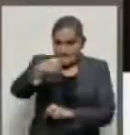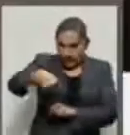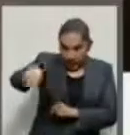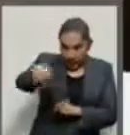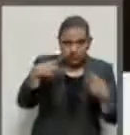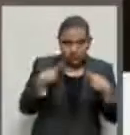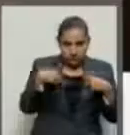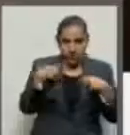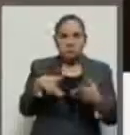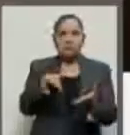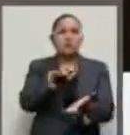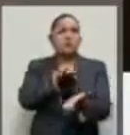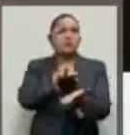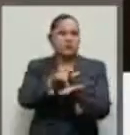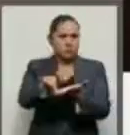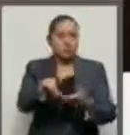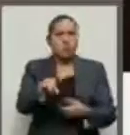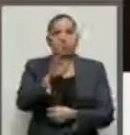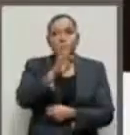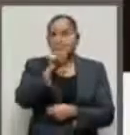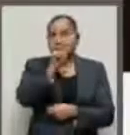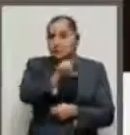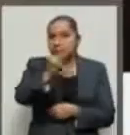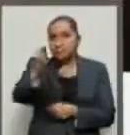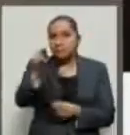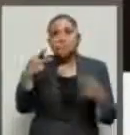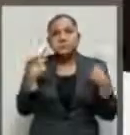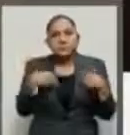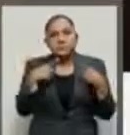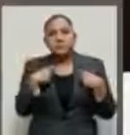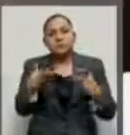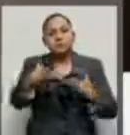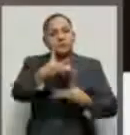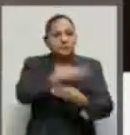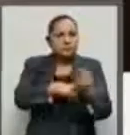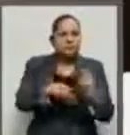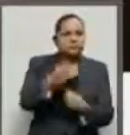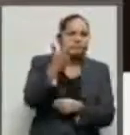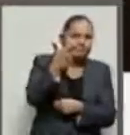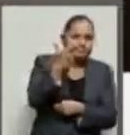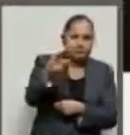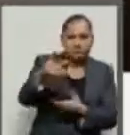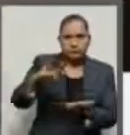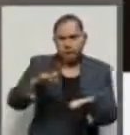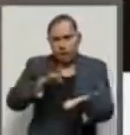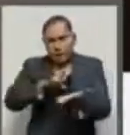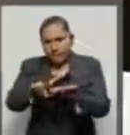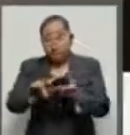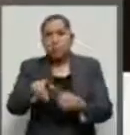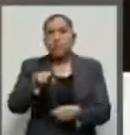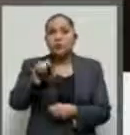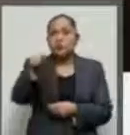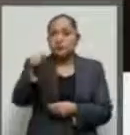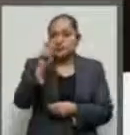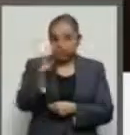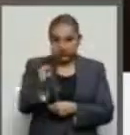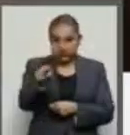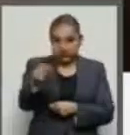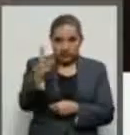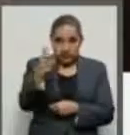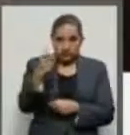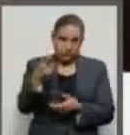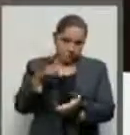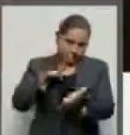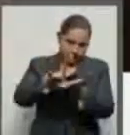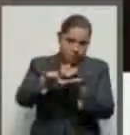apoyos económicos que reciban no se considerarán como ingresos acumulables para efectos